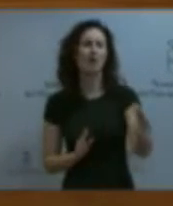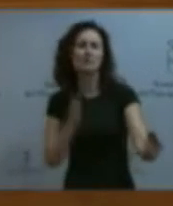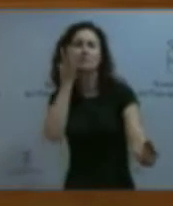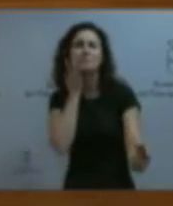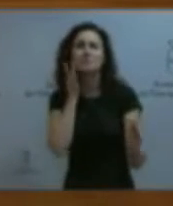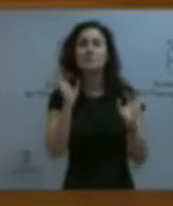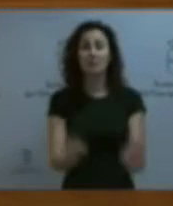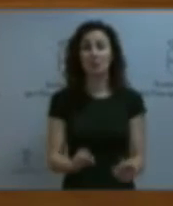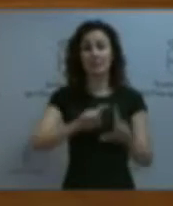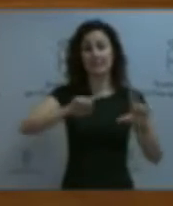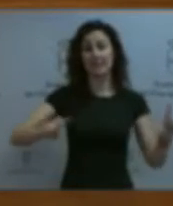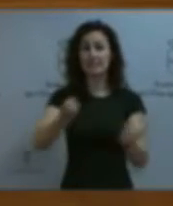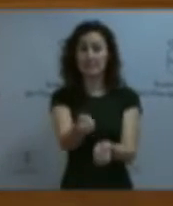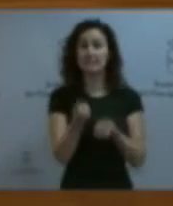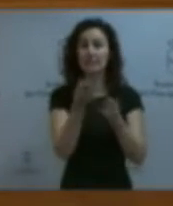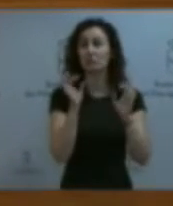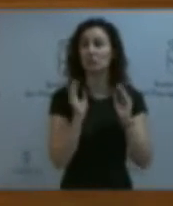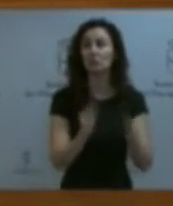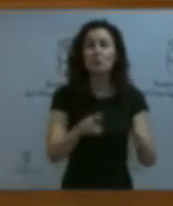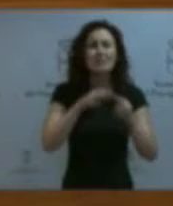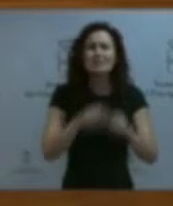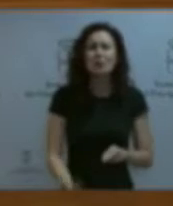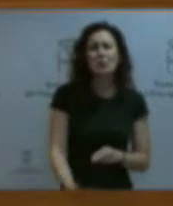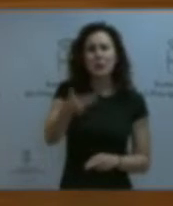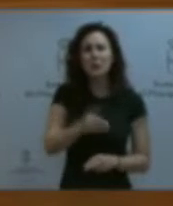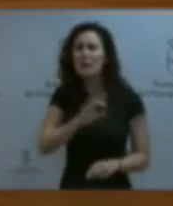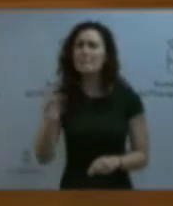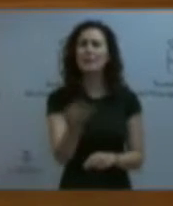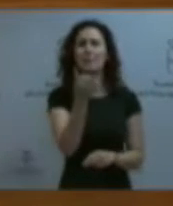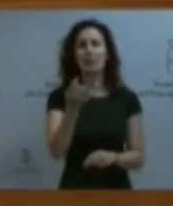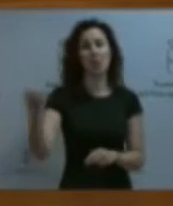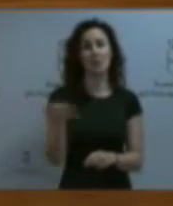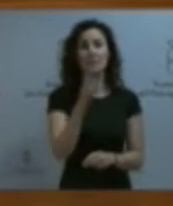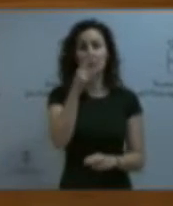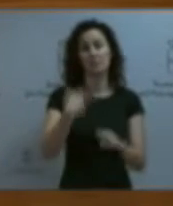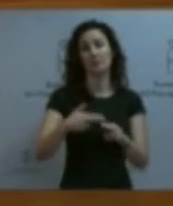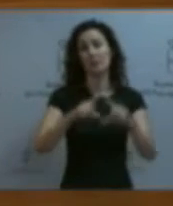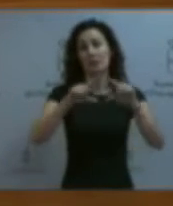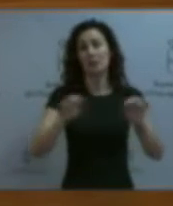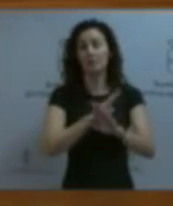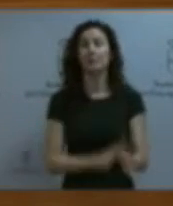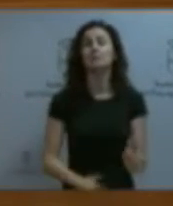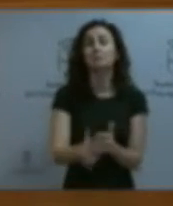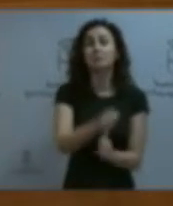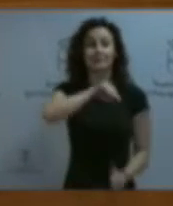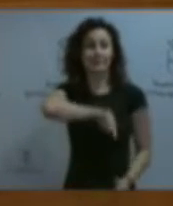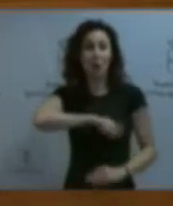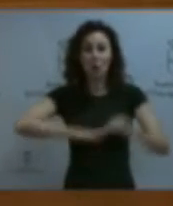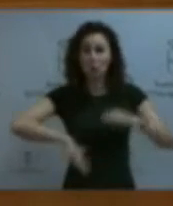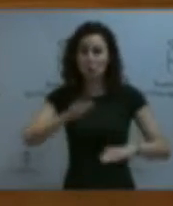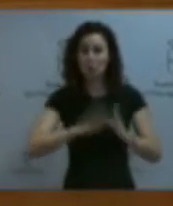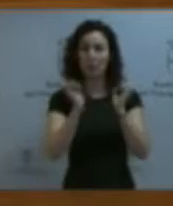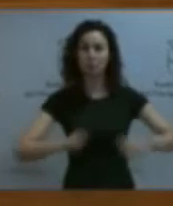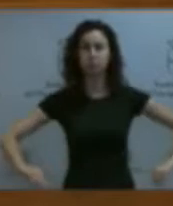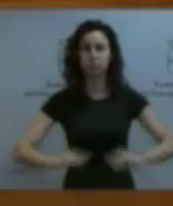estadística juega un papel de instrumento fundamental de primer orden. Creemos que desde la política asturiana debe primar el espíritu constructivo y de consenso